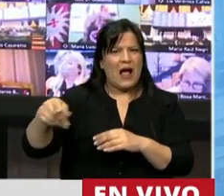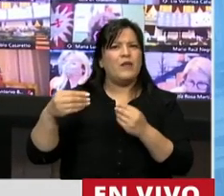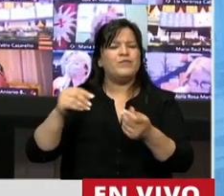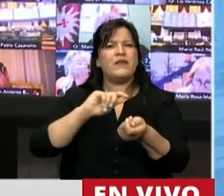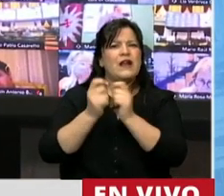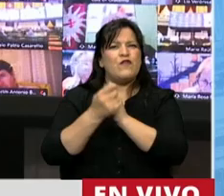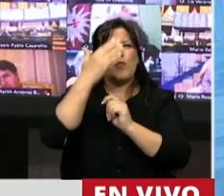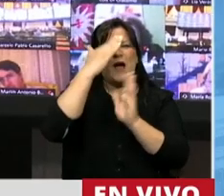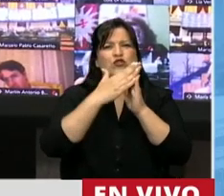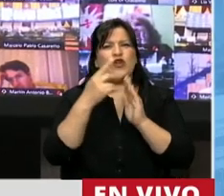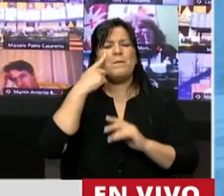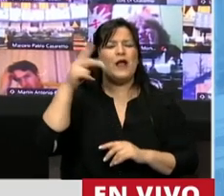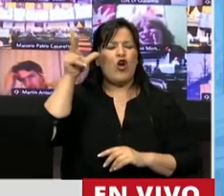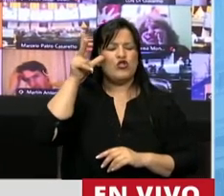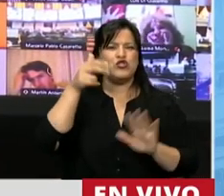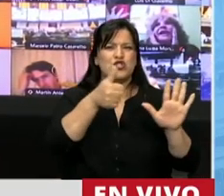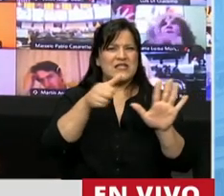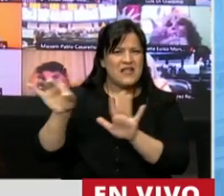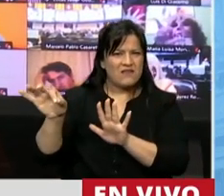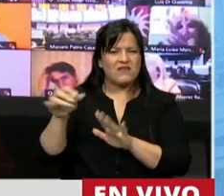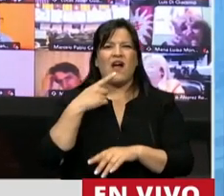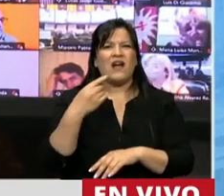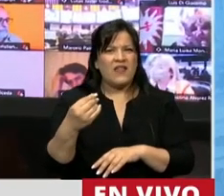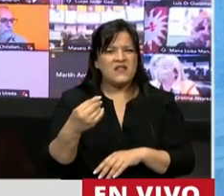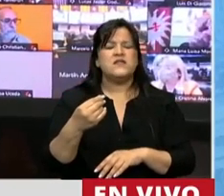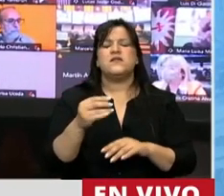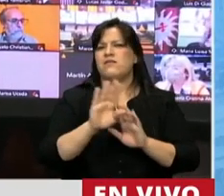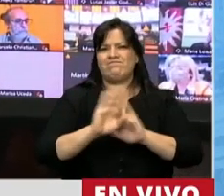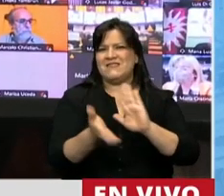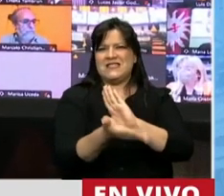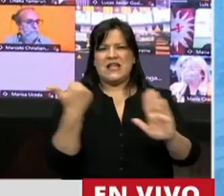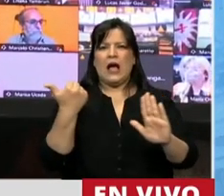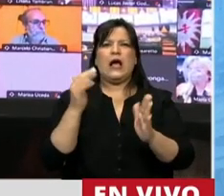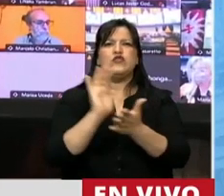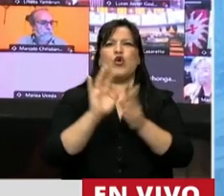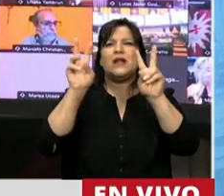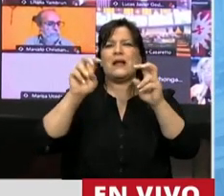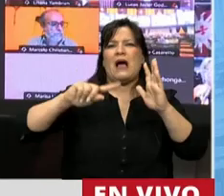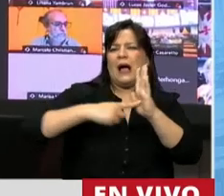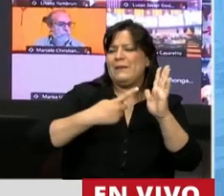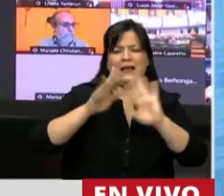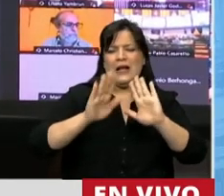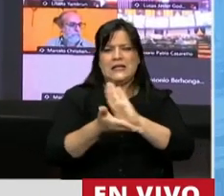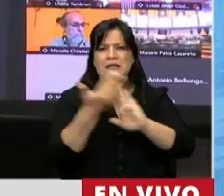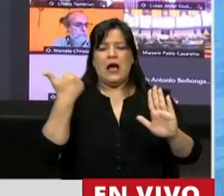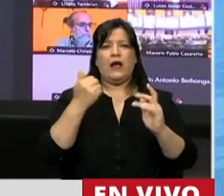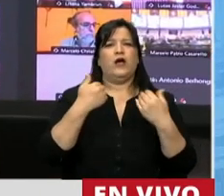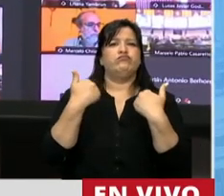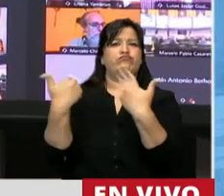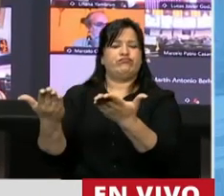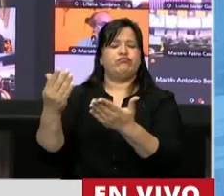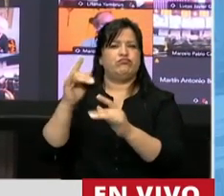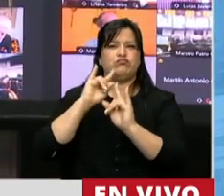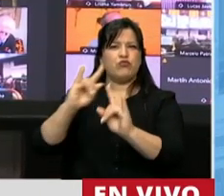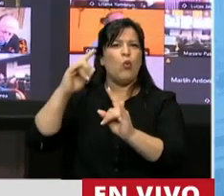reforma constitucional de 1860 había resuelto quitar la cuestión capital de la Constitución y dárselo al Congreso